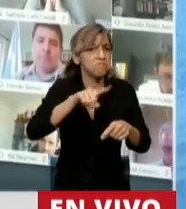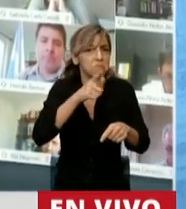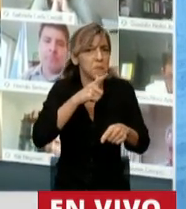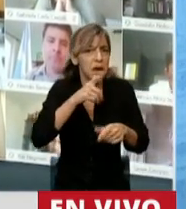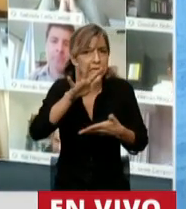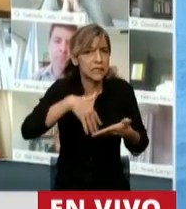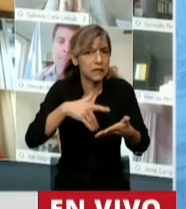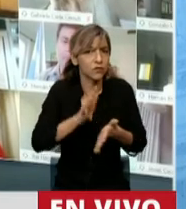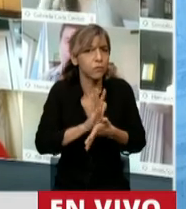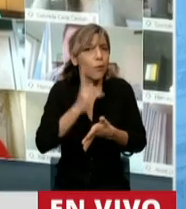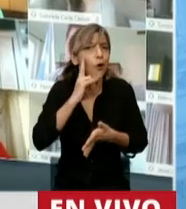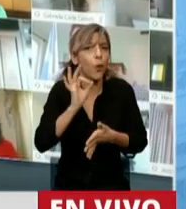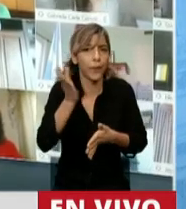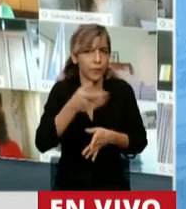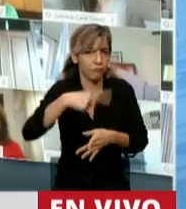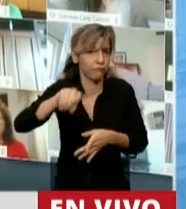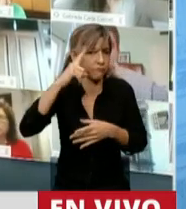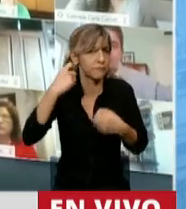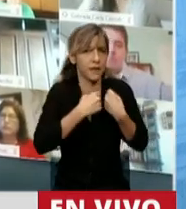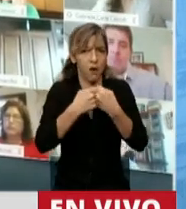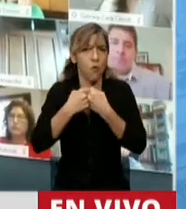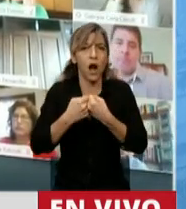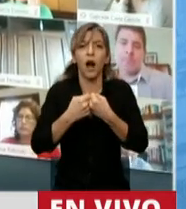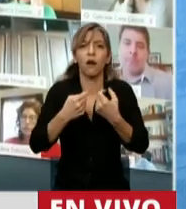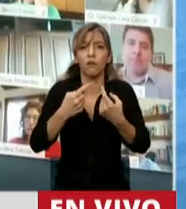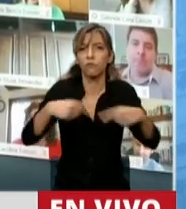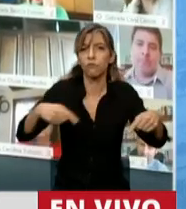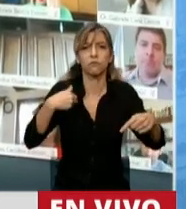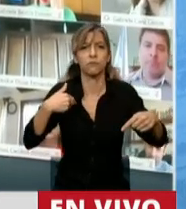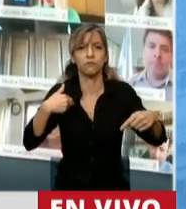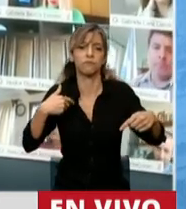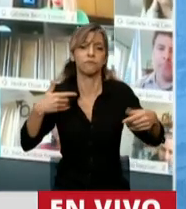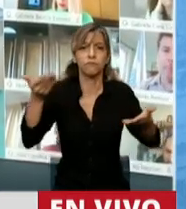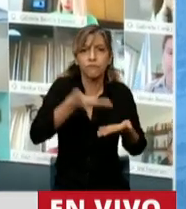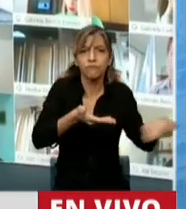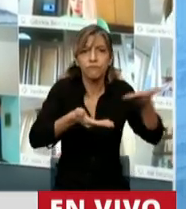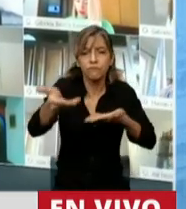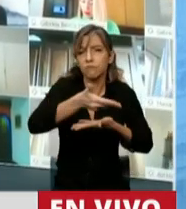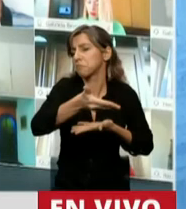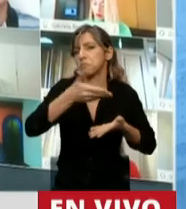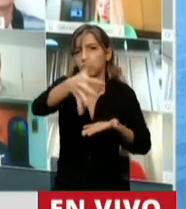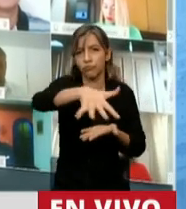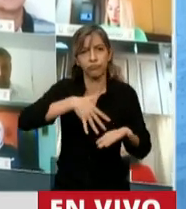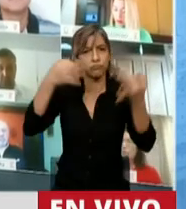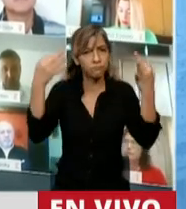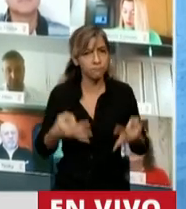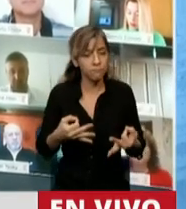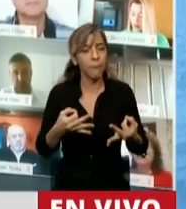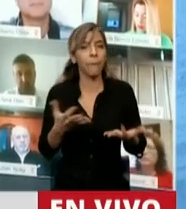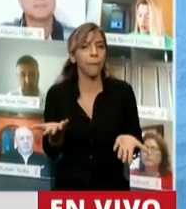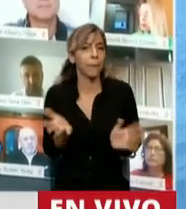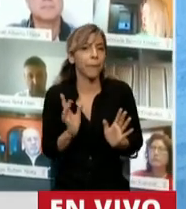el texto finalmente consensuado, en los aportes que hicimos y han sido tenidos en cuenta. Pero de ninguna manera nosotros podemos convalidar